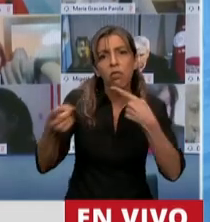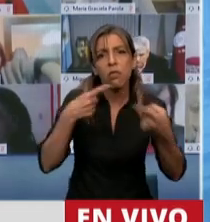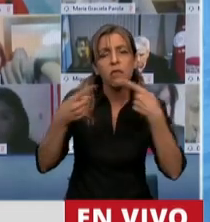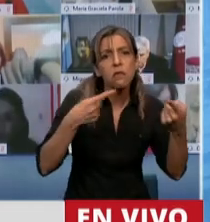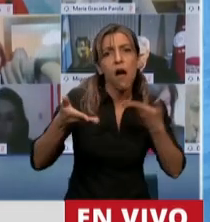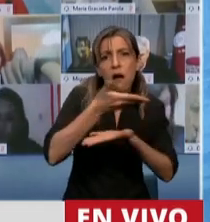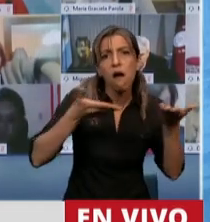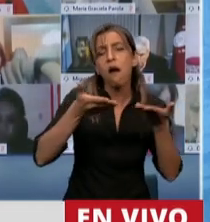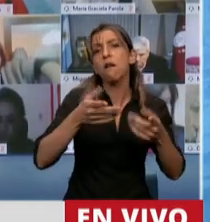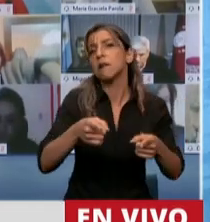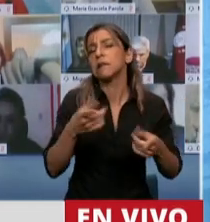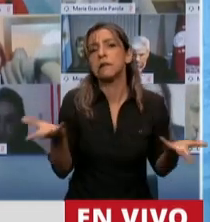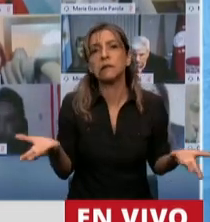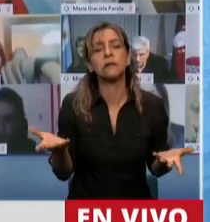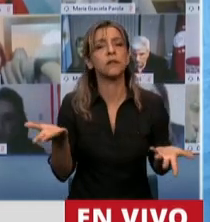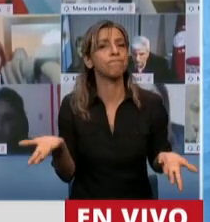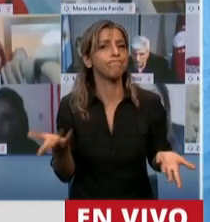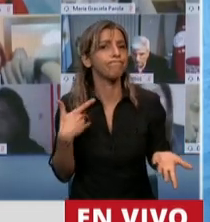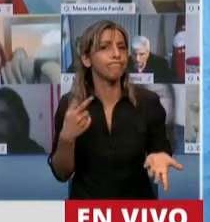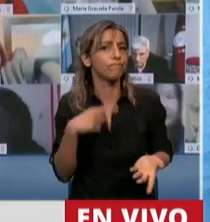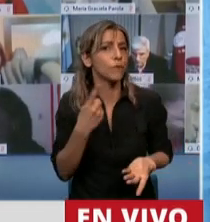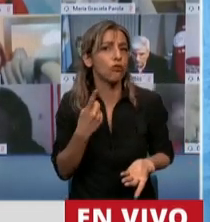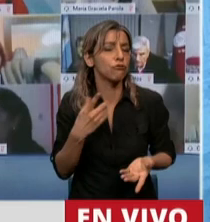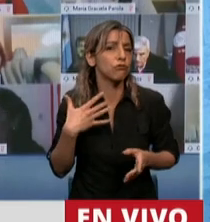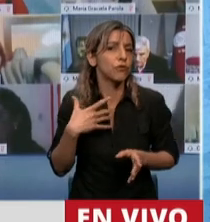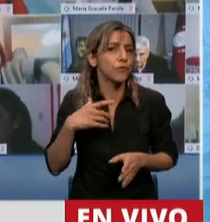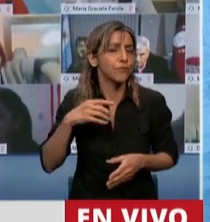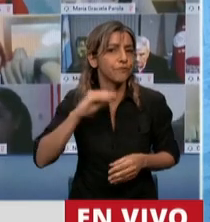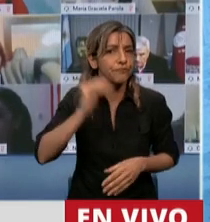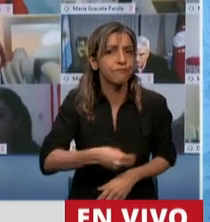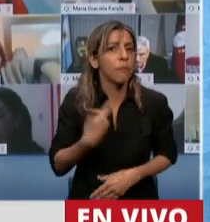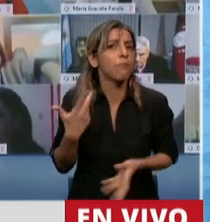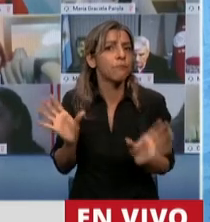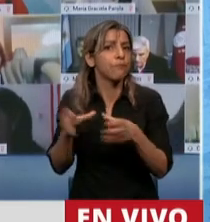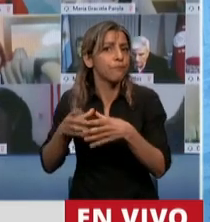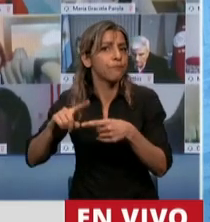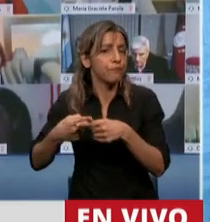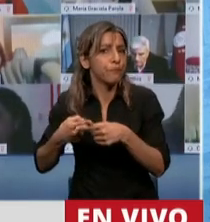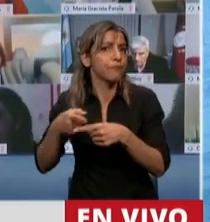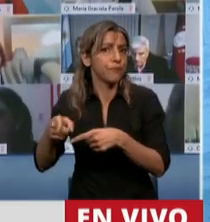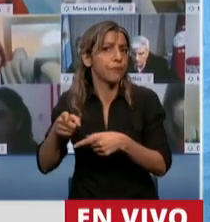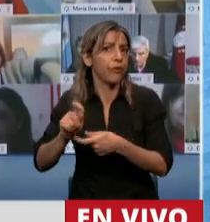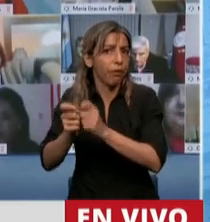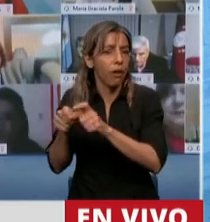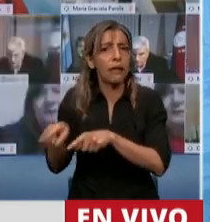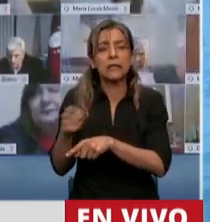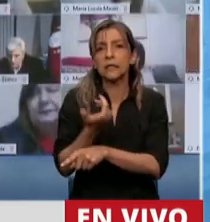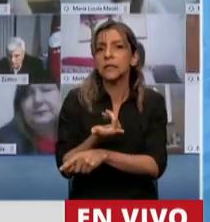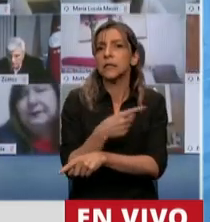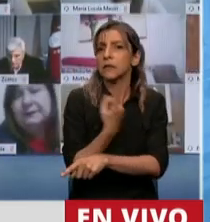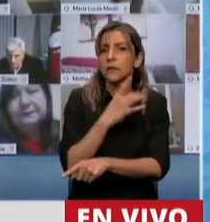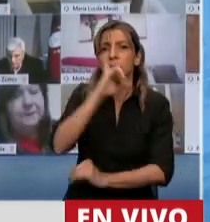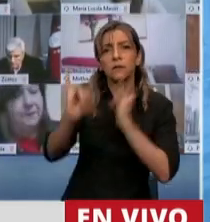modalidad, en todo caso denominada mixta, entre presencial y remota, era lo